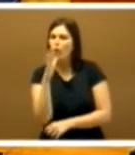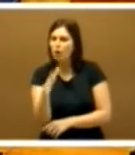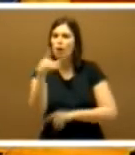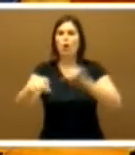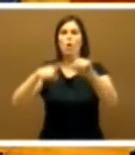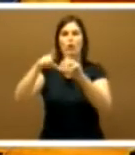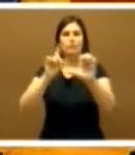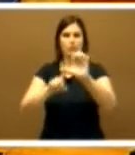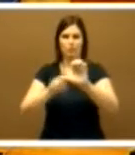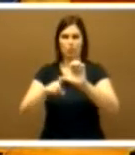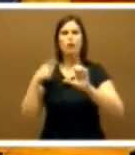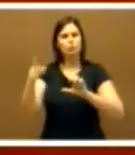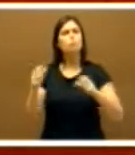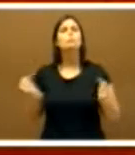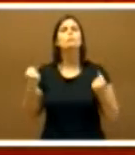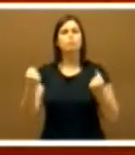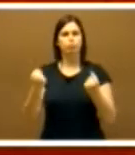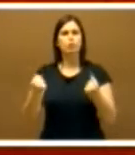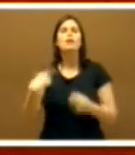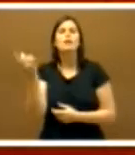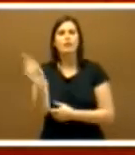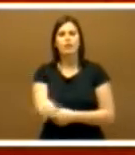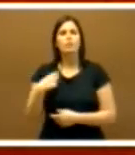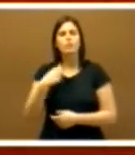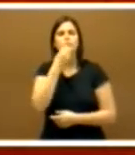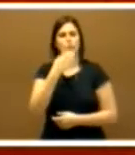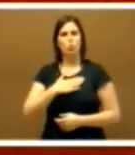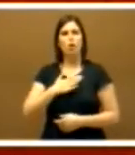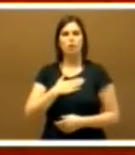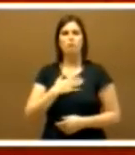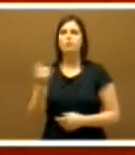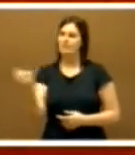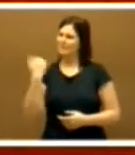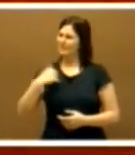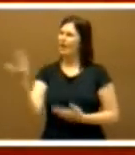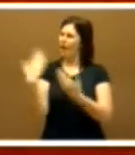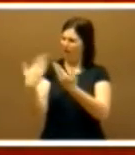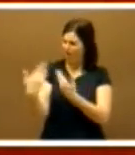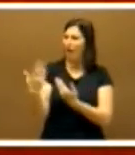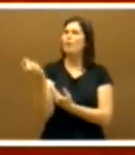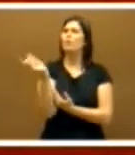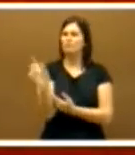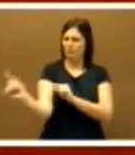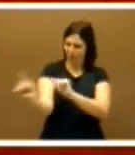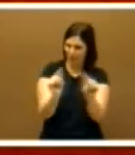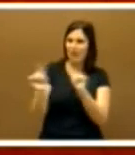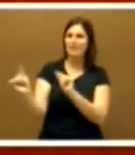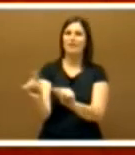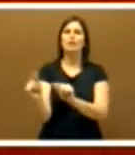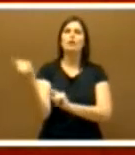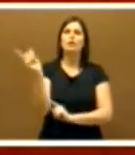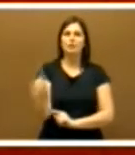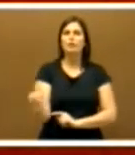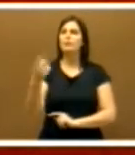energía y de buena fe. Hemos hablado muchas veces, hemos debatido y hemos